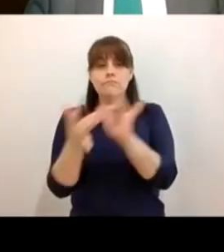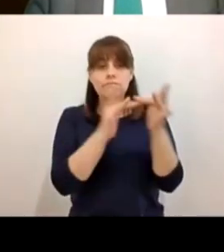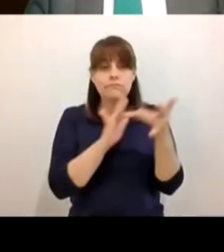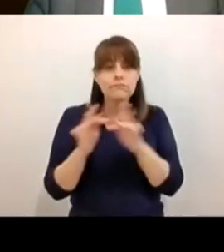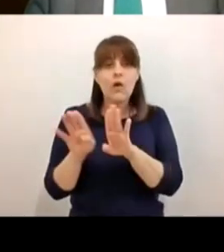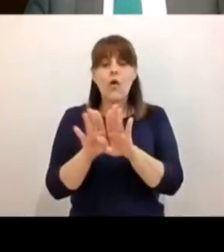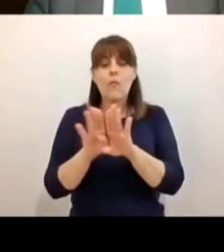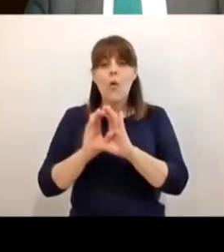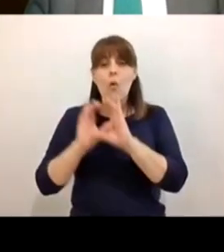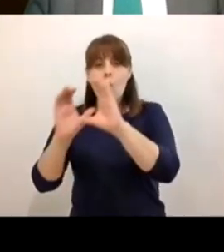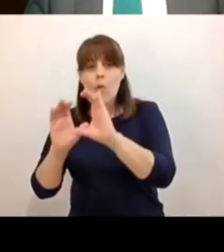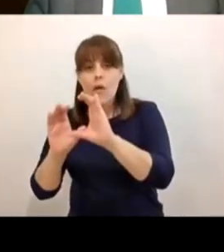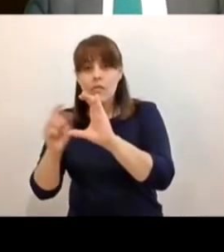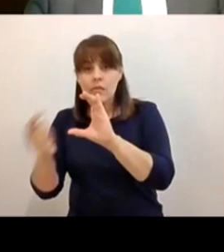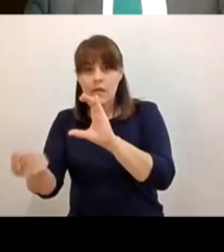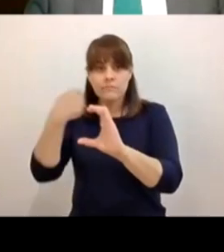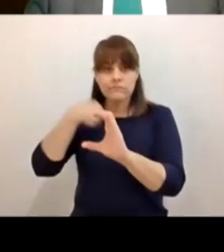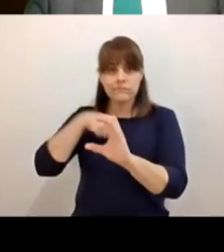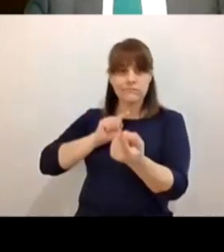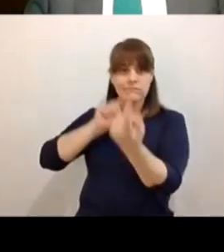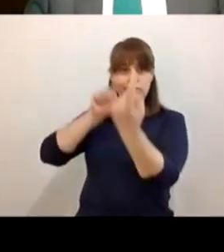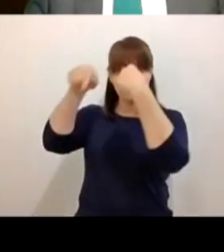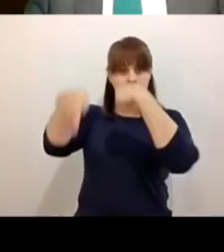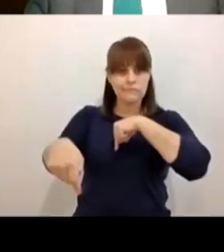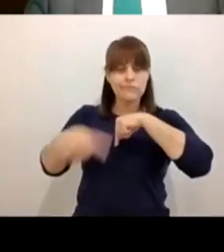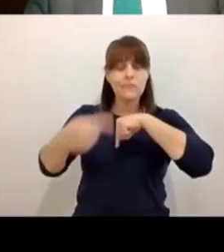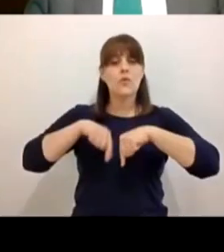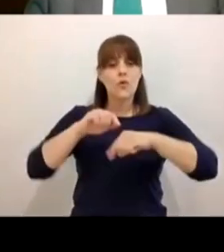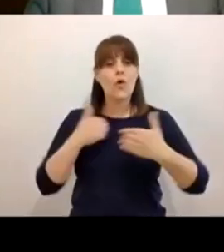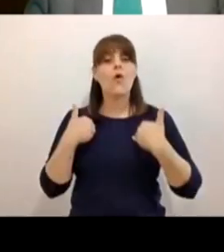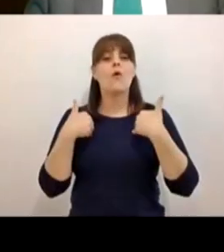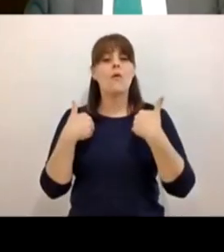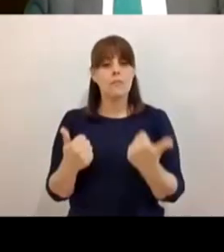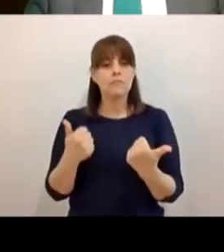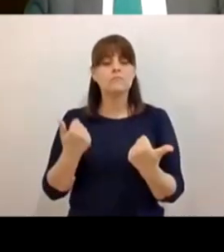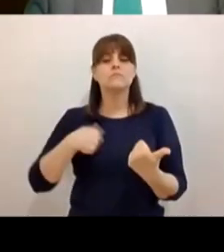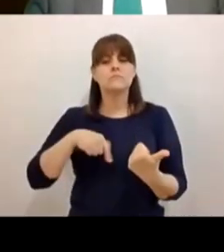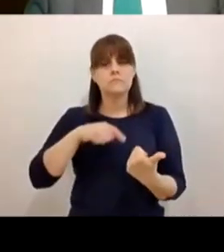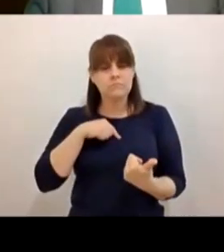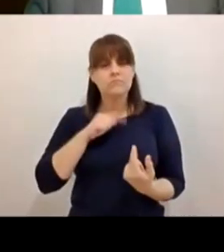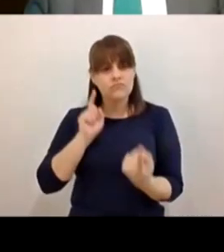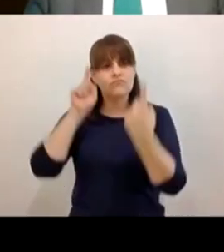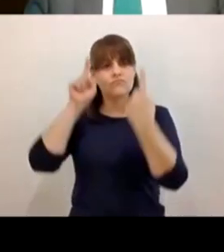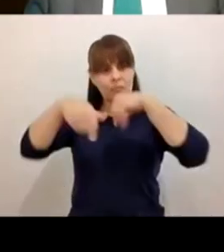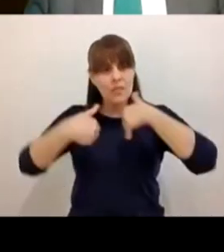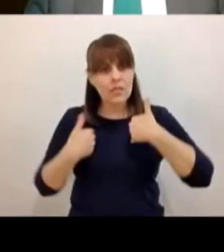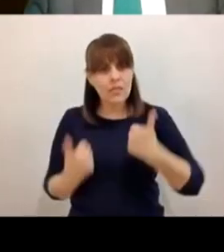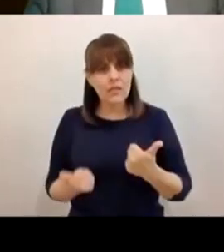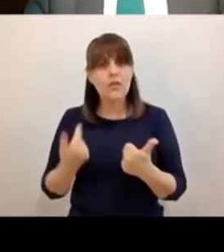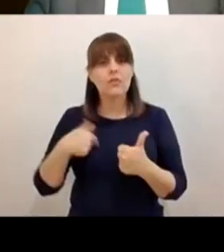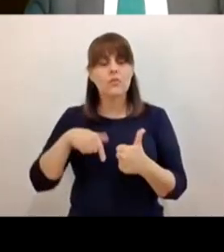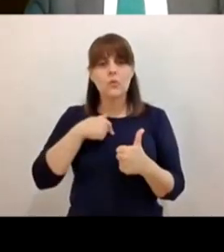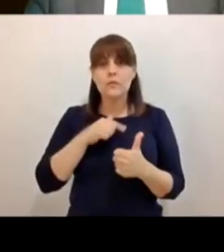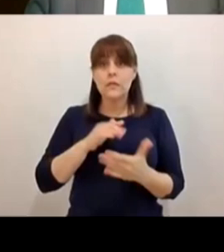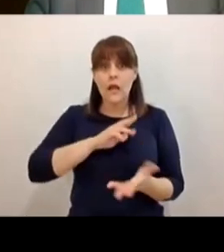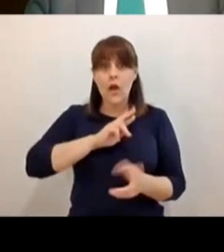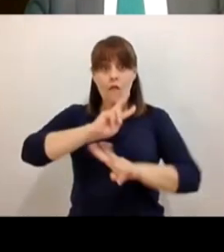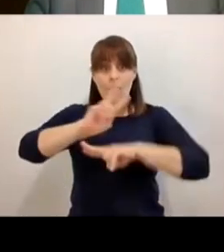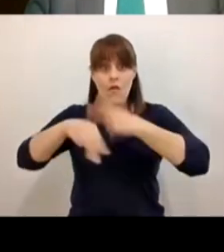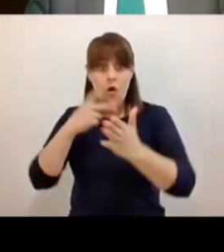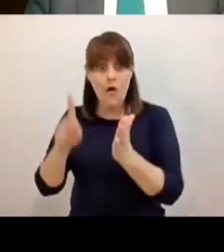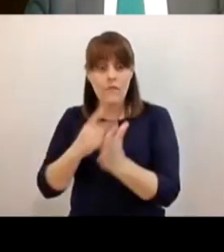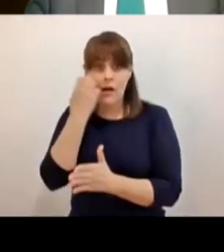también nos comprendemos somos tolerantes todos vamos a regresar a clases con mucho estrés todos